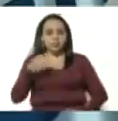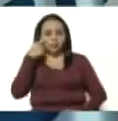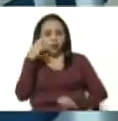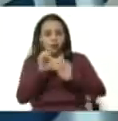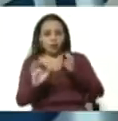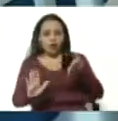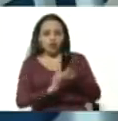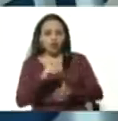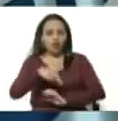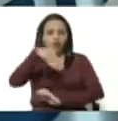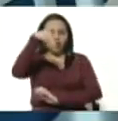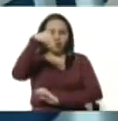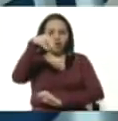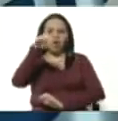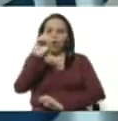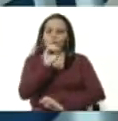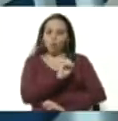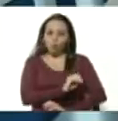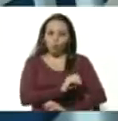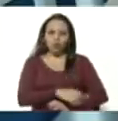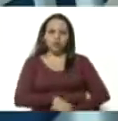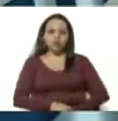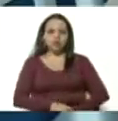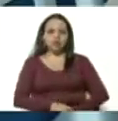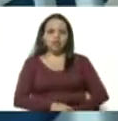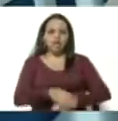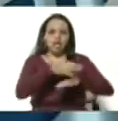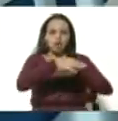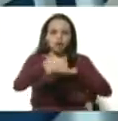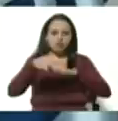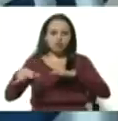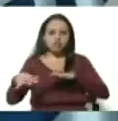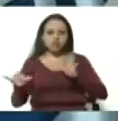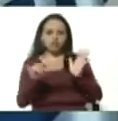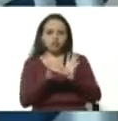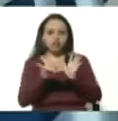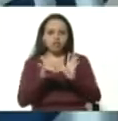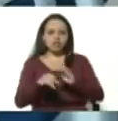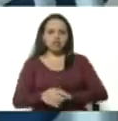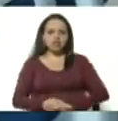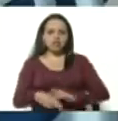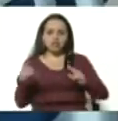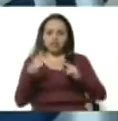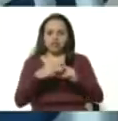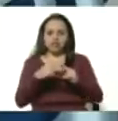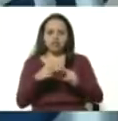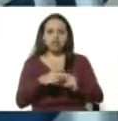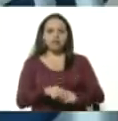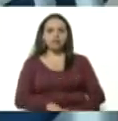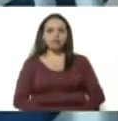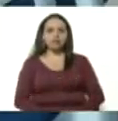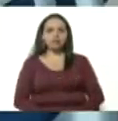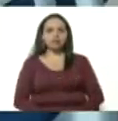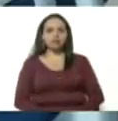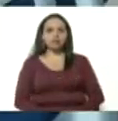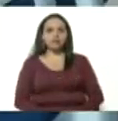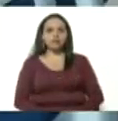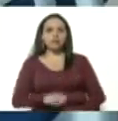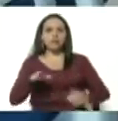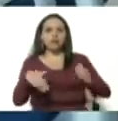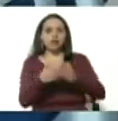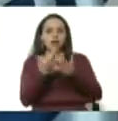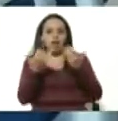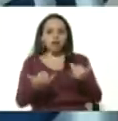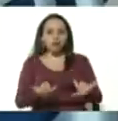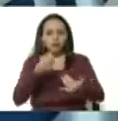oeste y municipios del área metropolitana del Estado Táchira. Hasta ahora se han